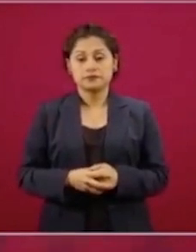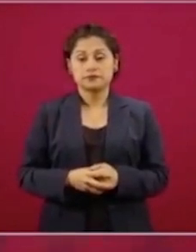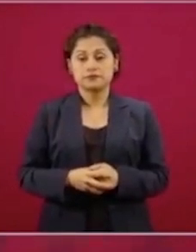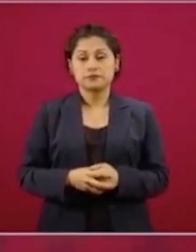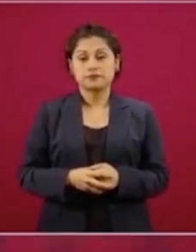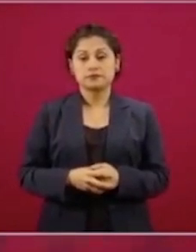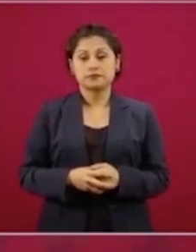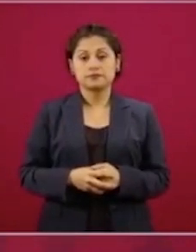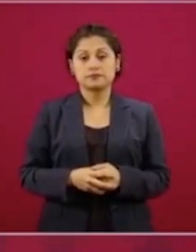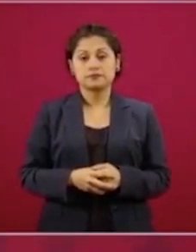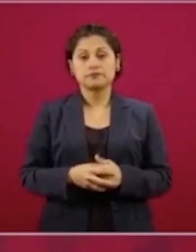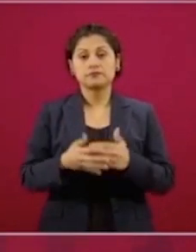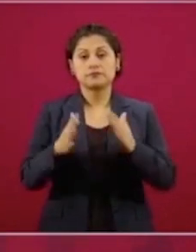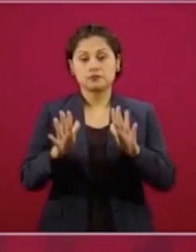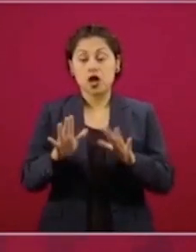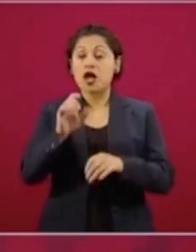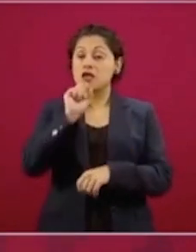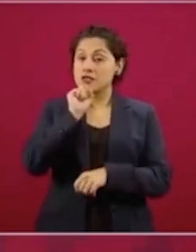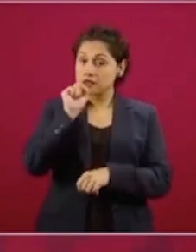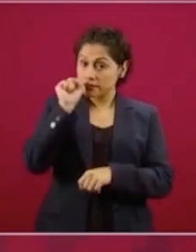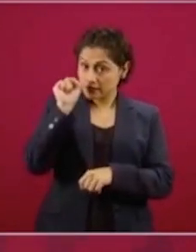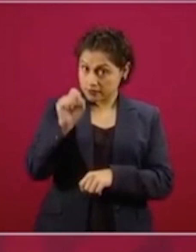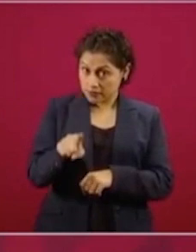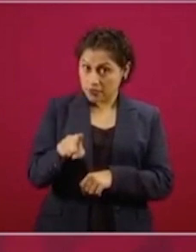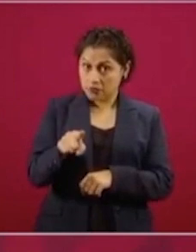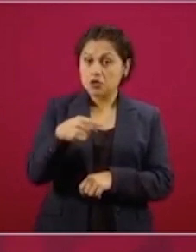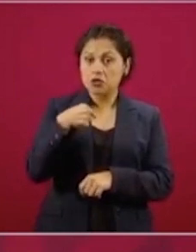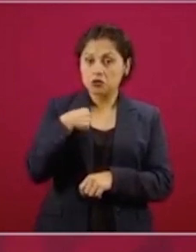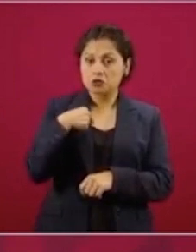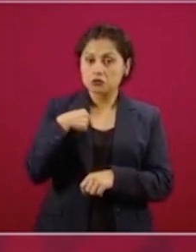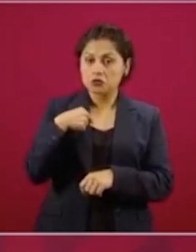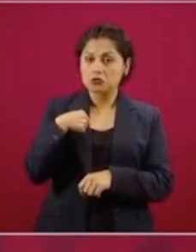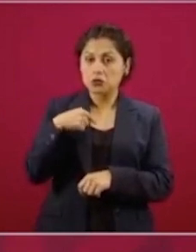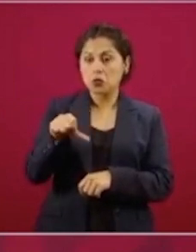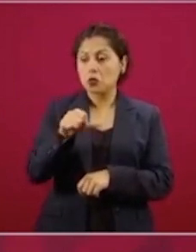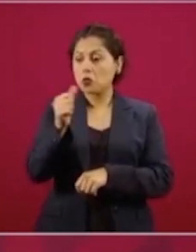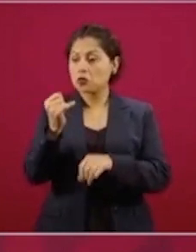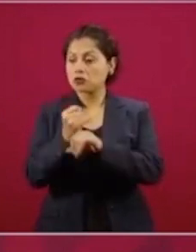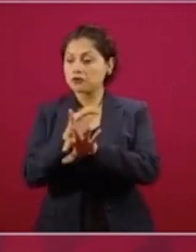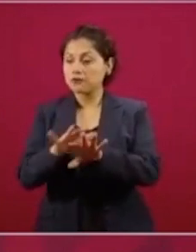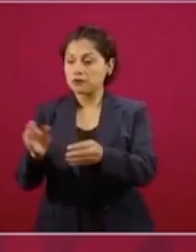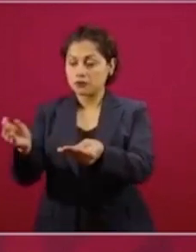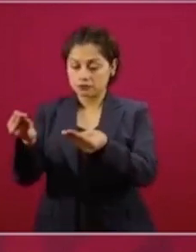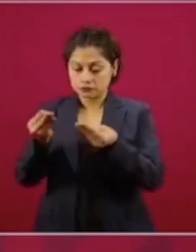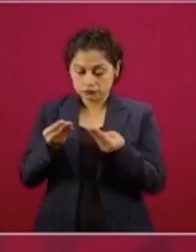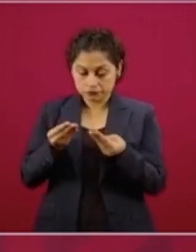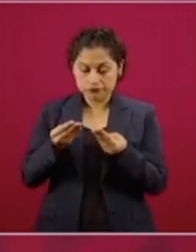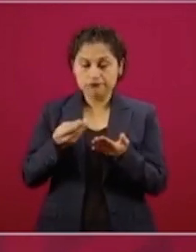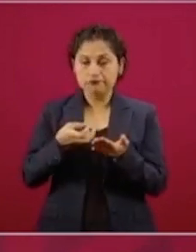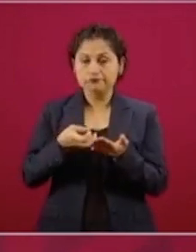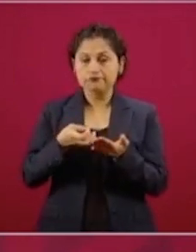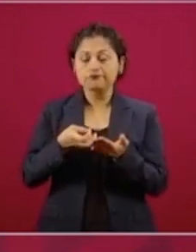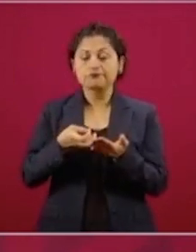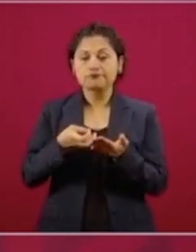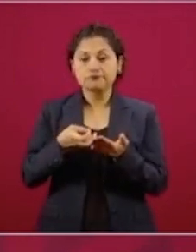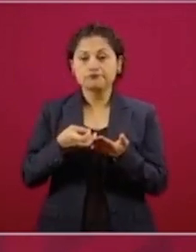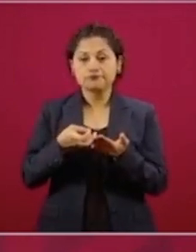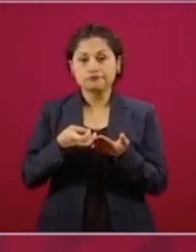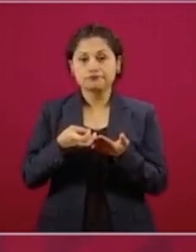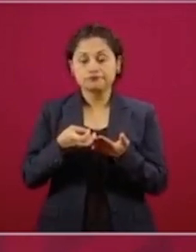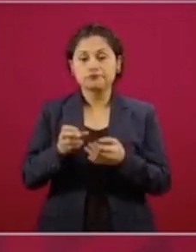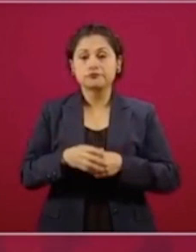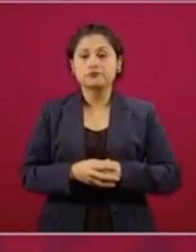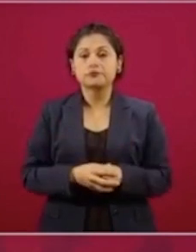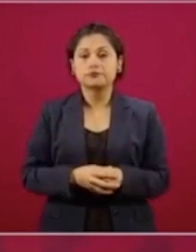Hay otro dato que también lo considero bueno, les hablaba de la